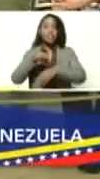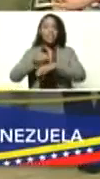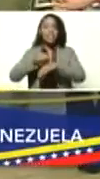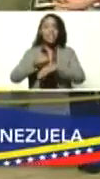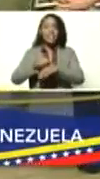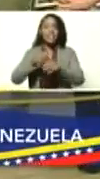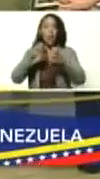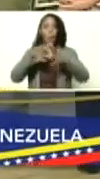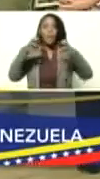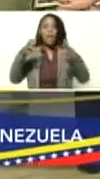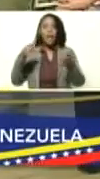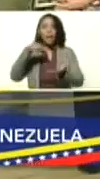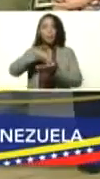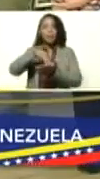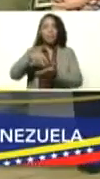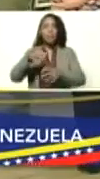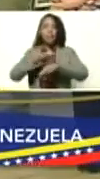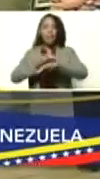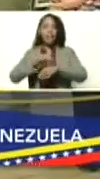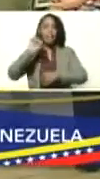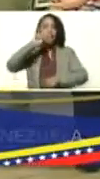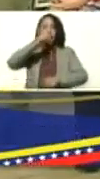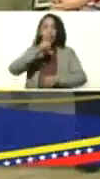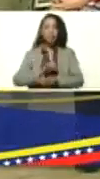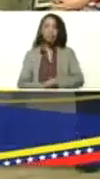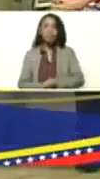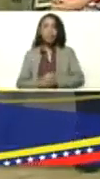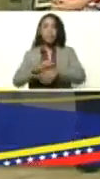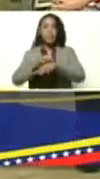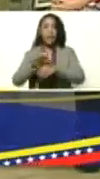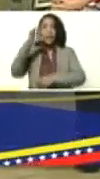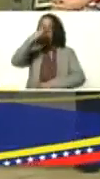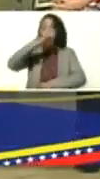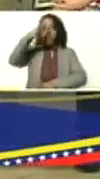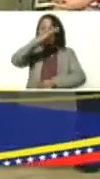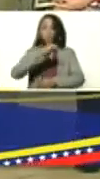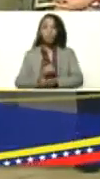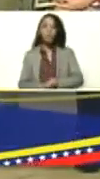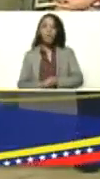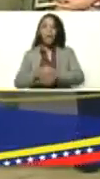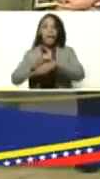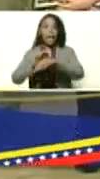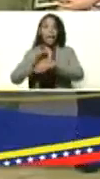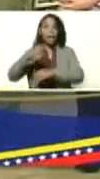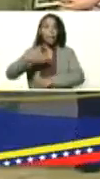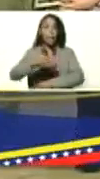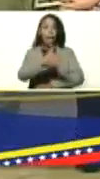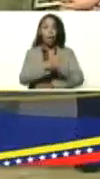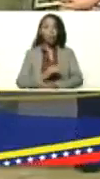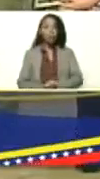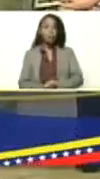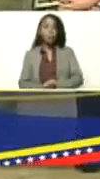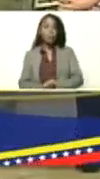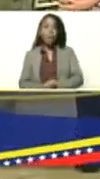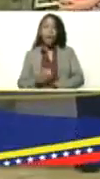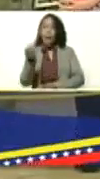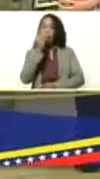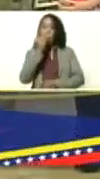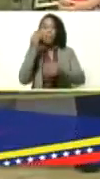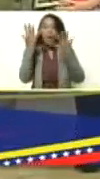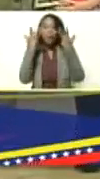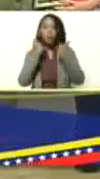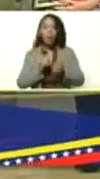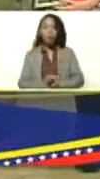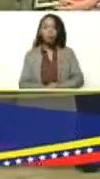Carne de pollo. Carne de cerdo. Carne de pescado. La proteína animal.